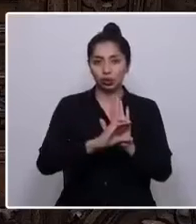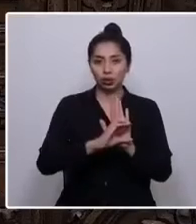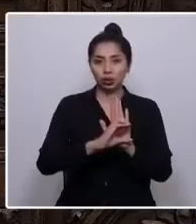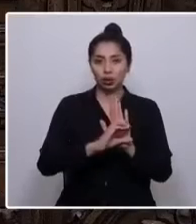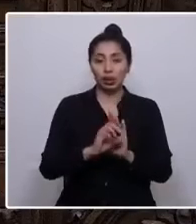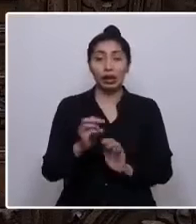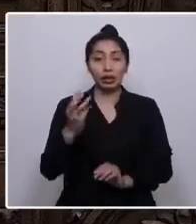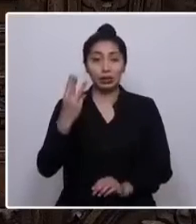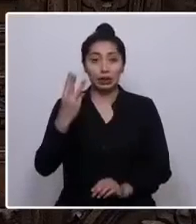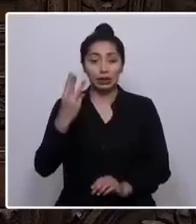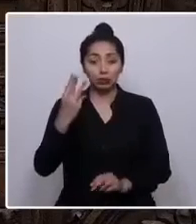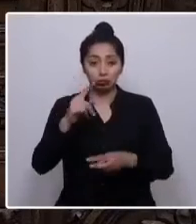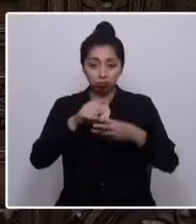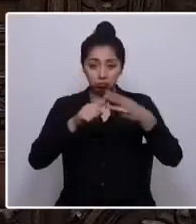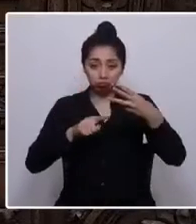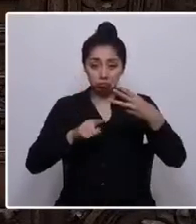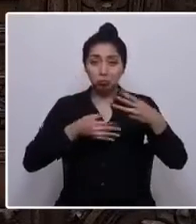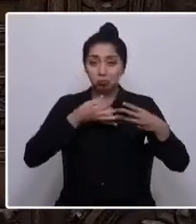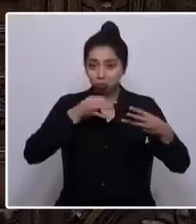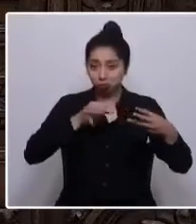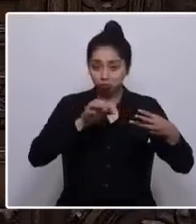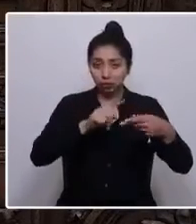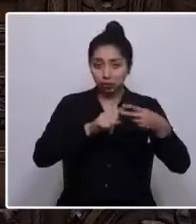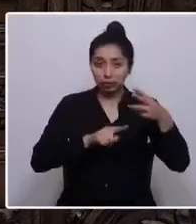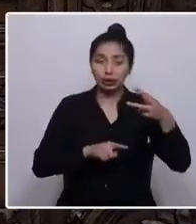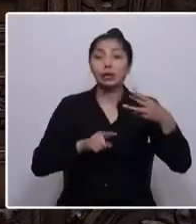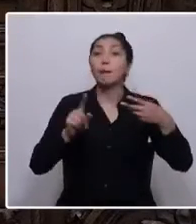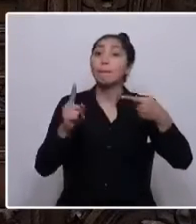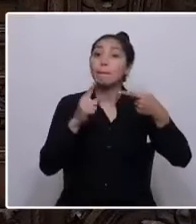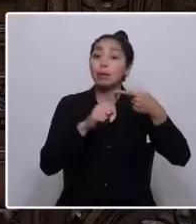ideas quisiera compartir. Lo primero,